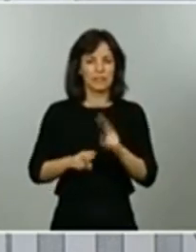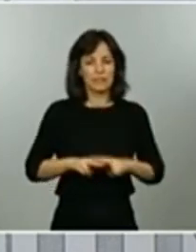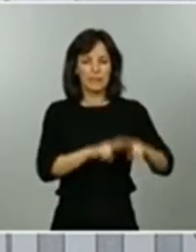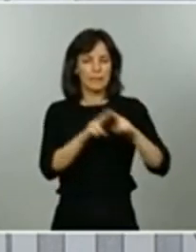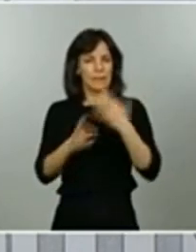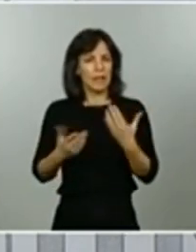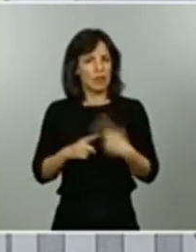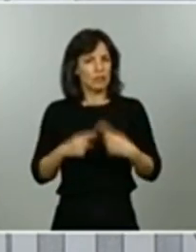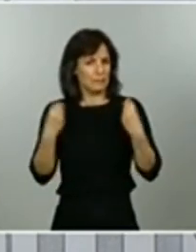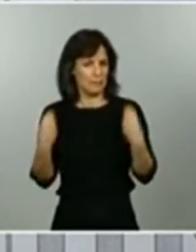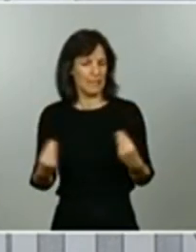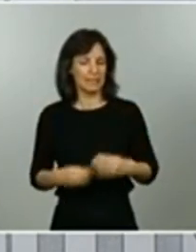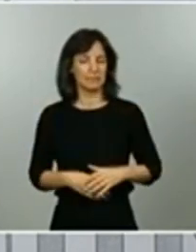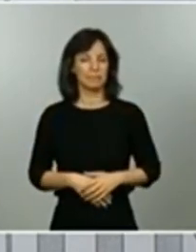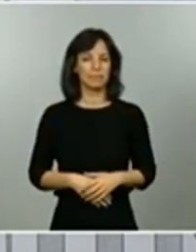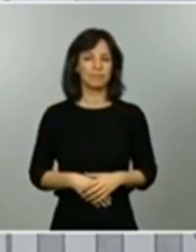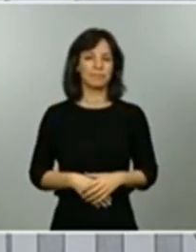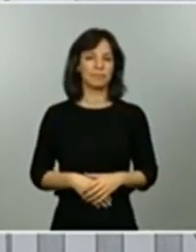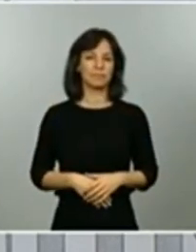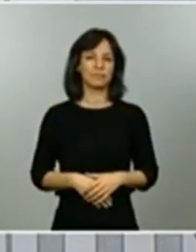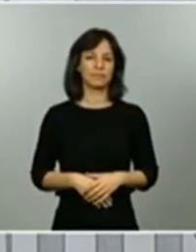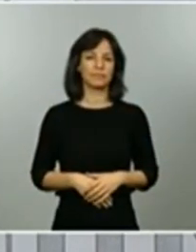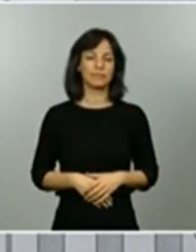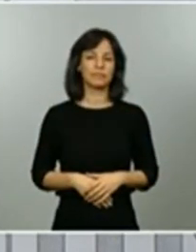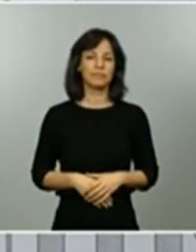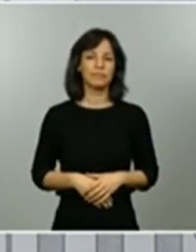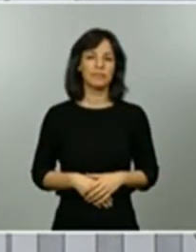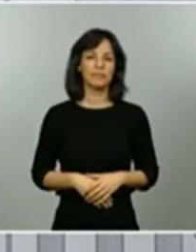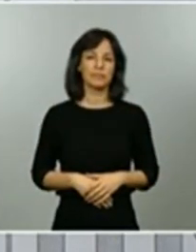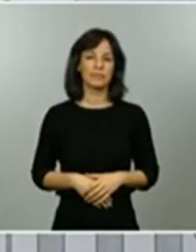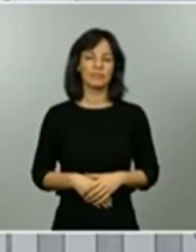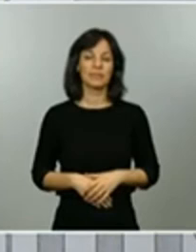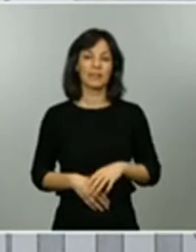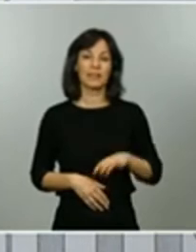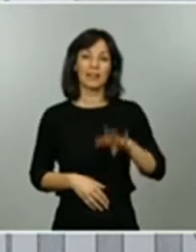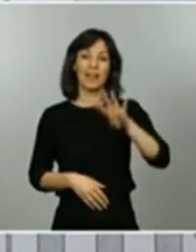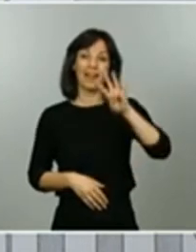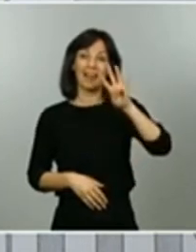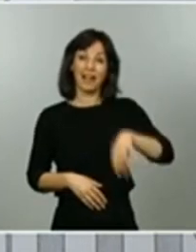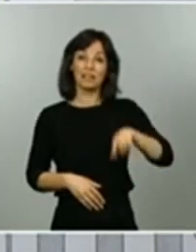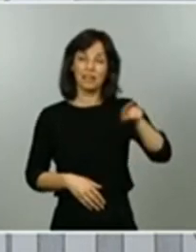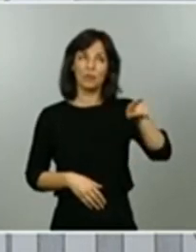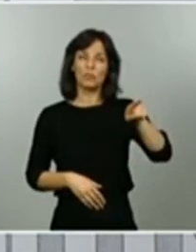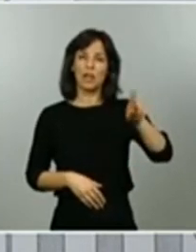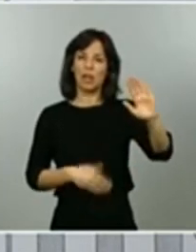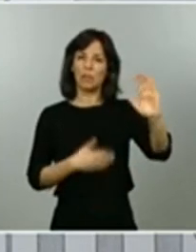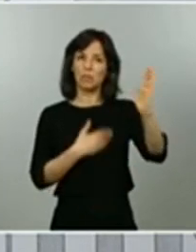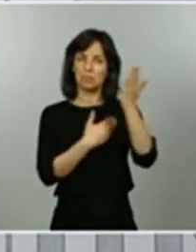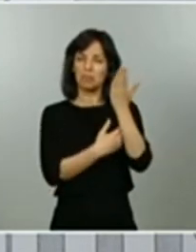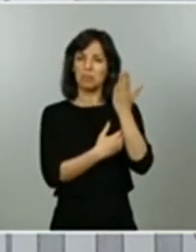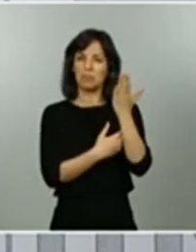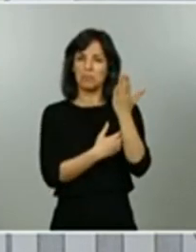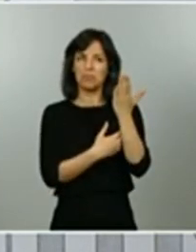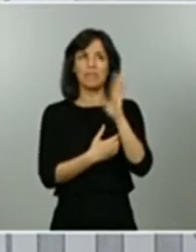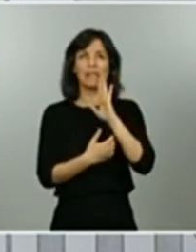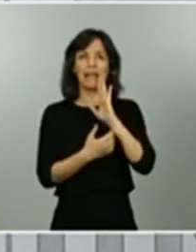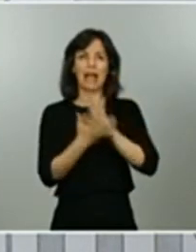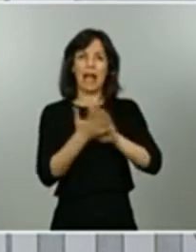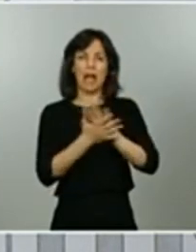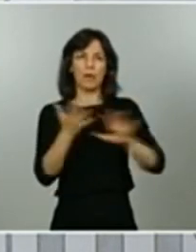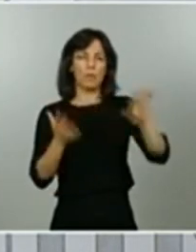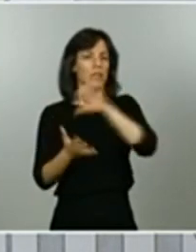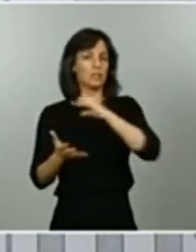respecto a las unidades estrictas de Cataluña Cataluña se ha ajustado a lo que habíamos hablado con las comunidades autónomas nosotros